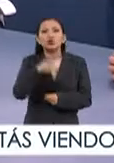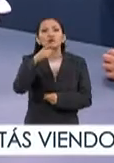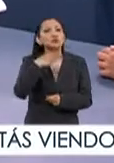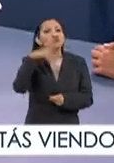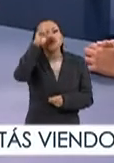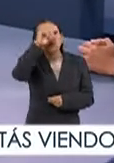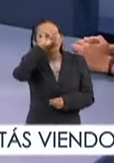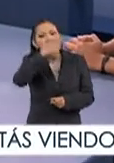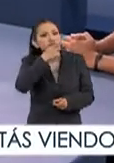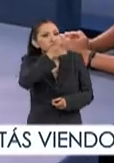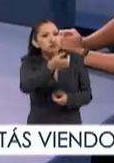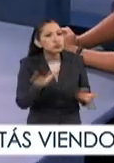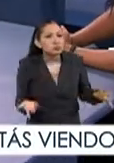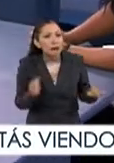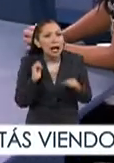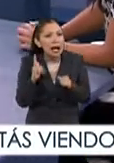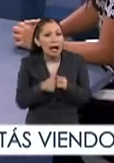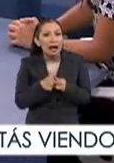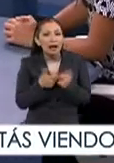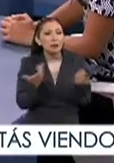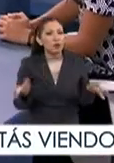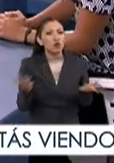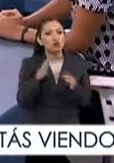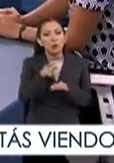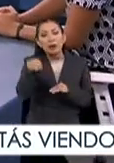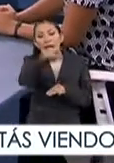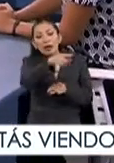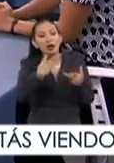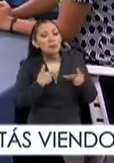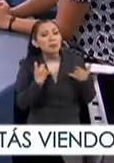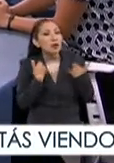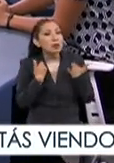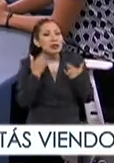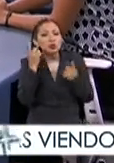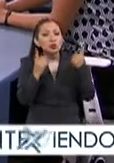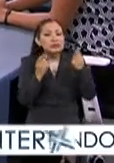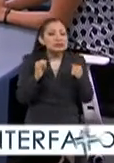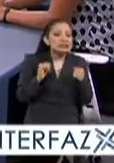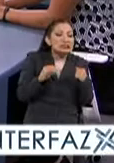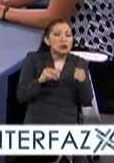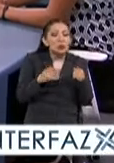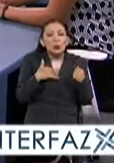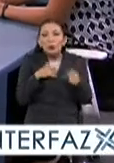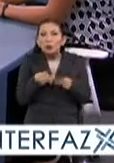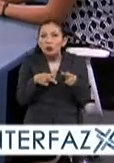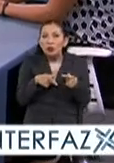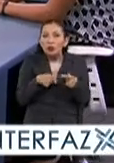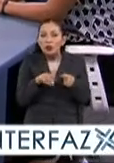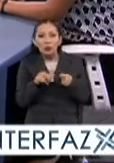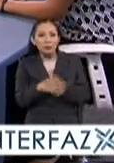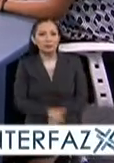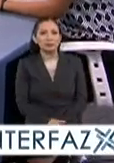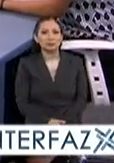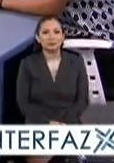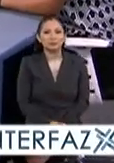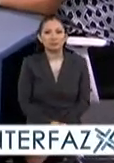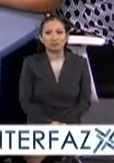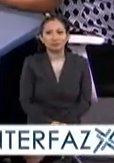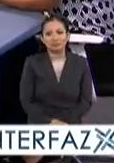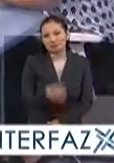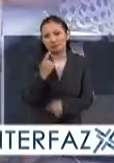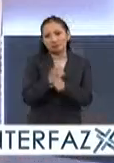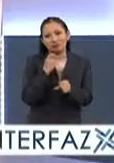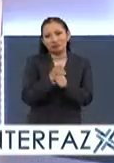les comentarías en cuanto a quienes dudan en estos momentos de si dan el paso para irse a una beca? No, pues,